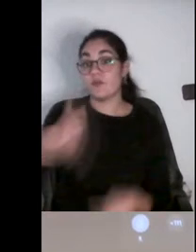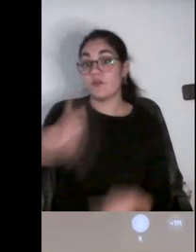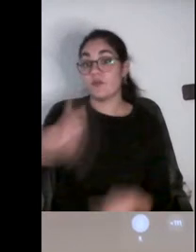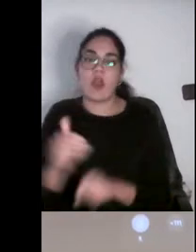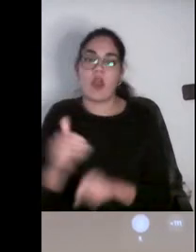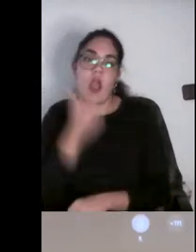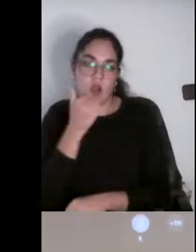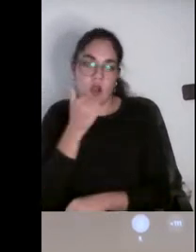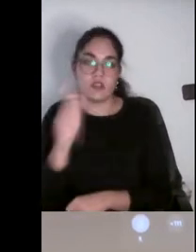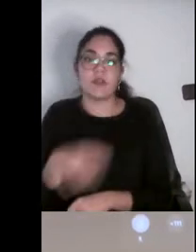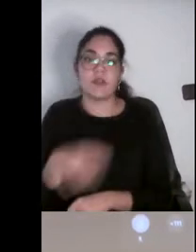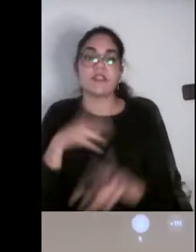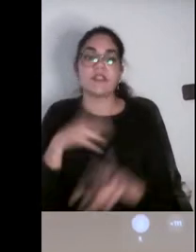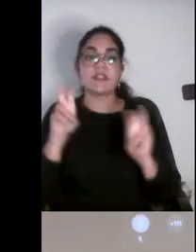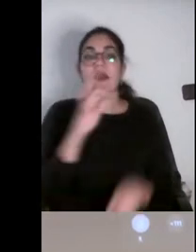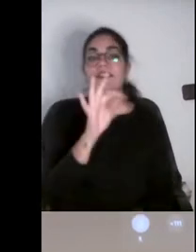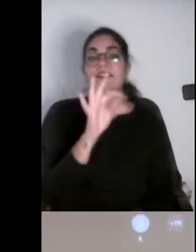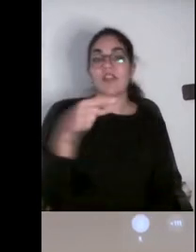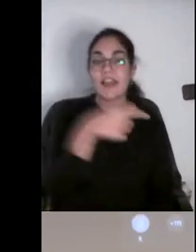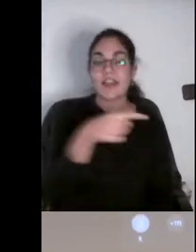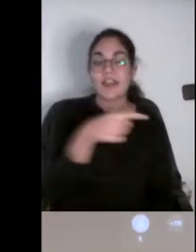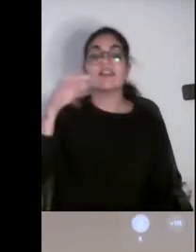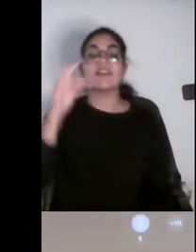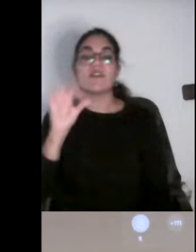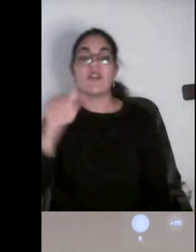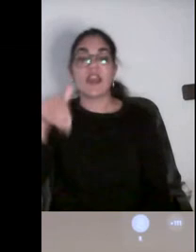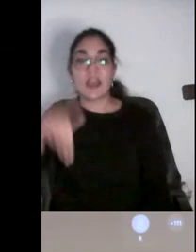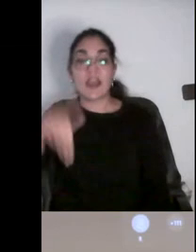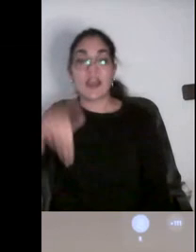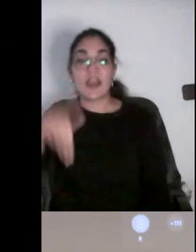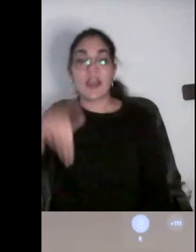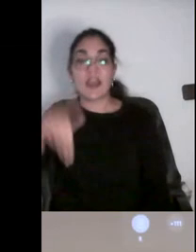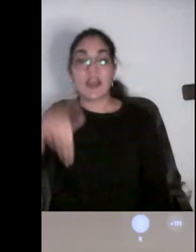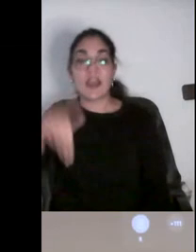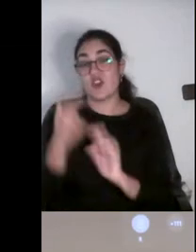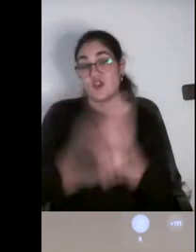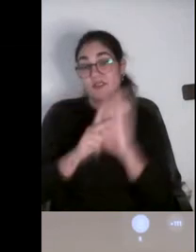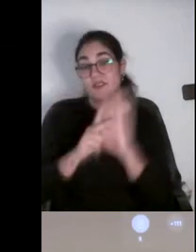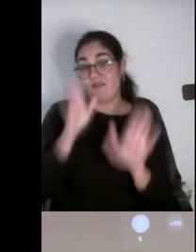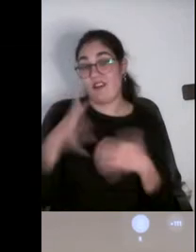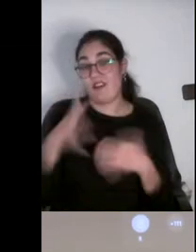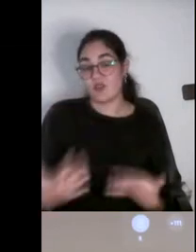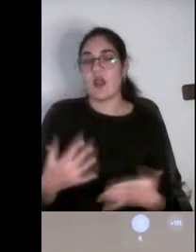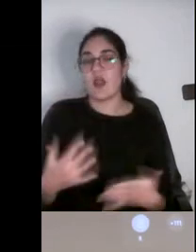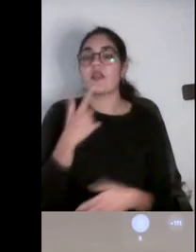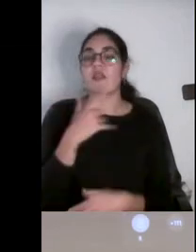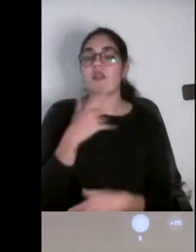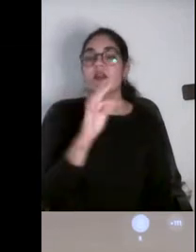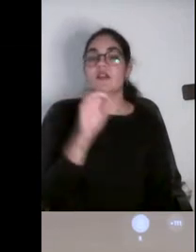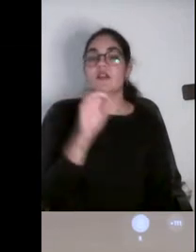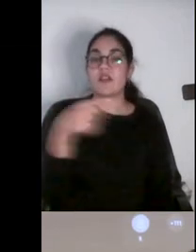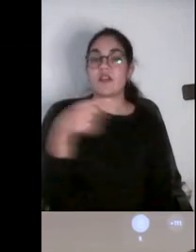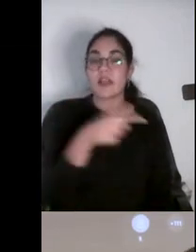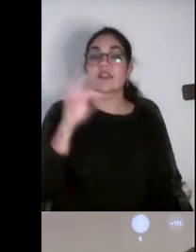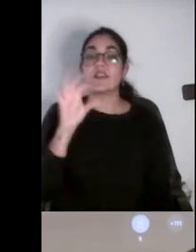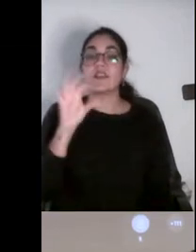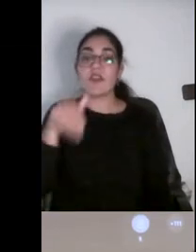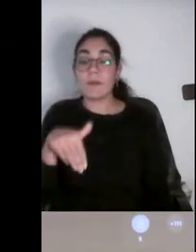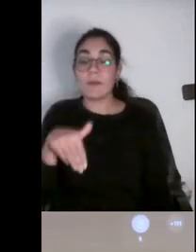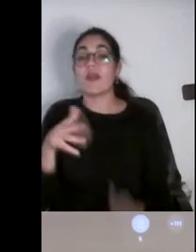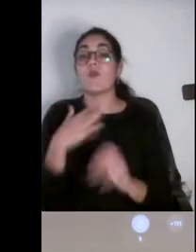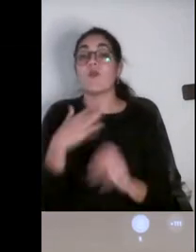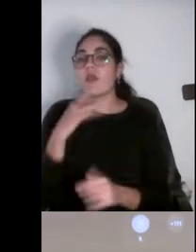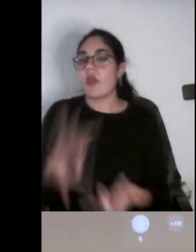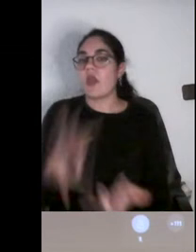liberación de trabajos fin de grado y fin de máster. La normativa actual de trabajos de fin de grado ya contempla en que esto se pueda liberar si el autor del